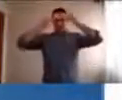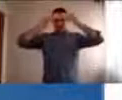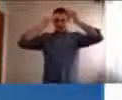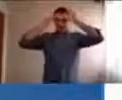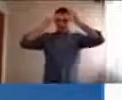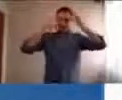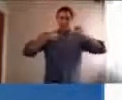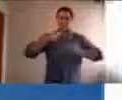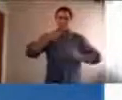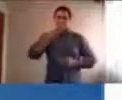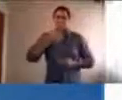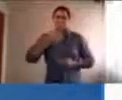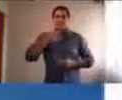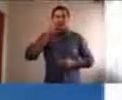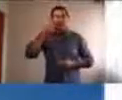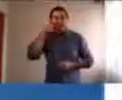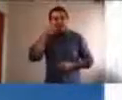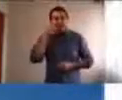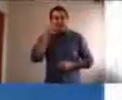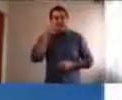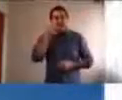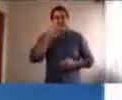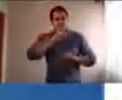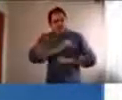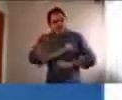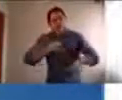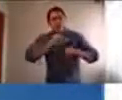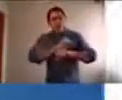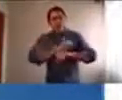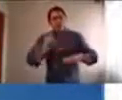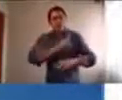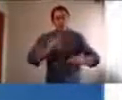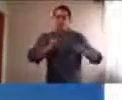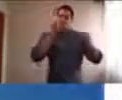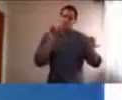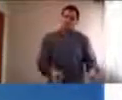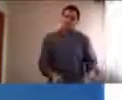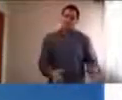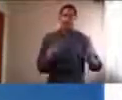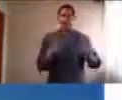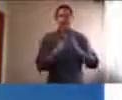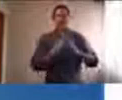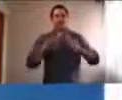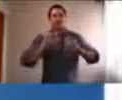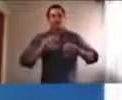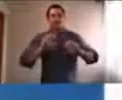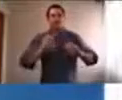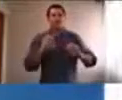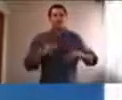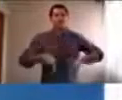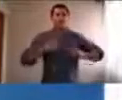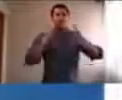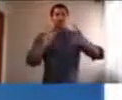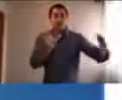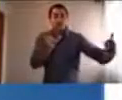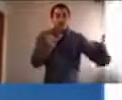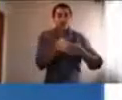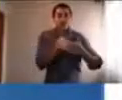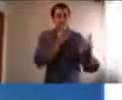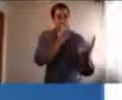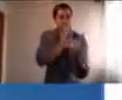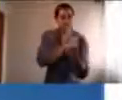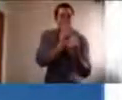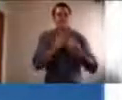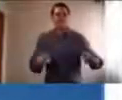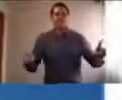estar puesta en esta educación informal, en esta posibilidad de encuentro diferente, en esta